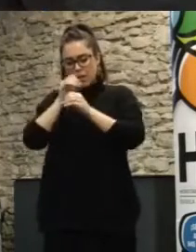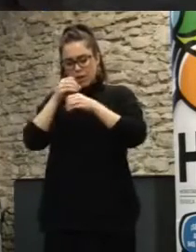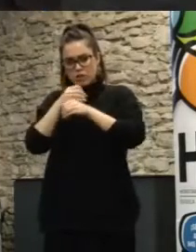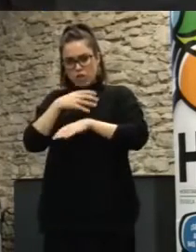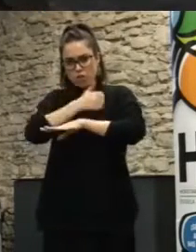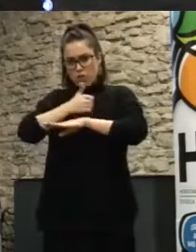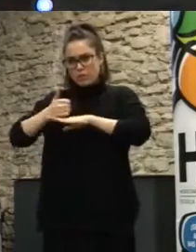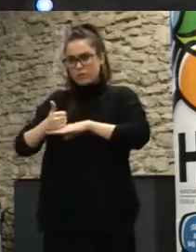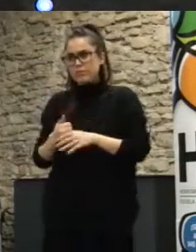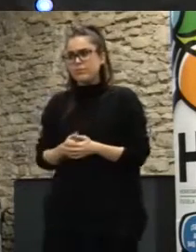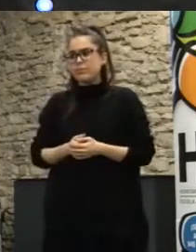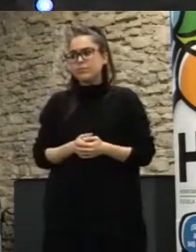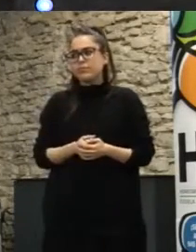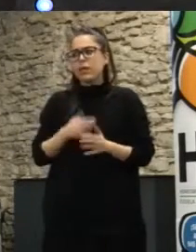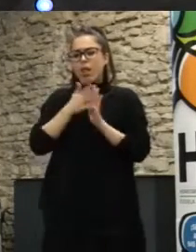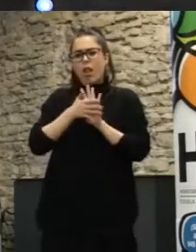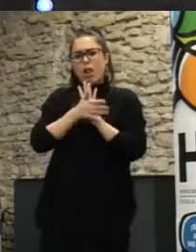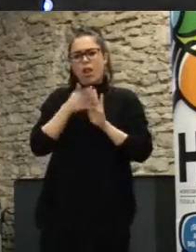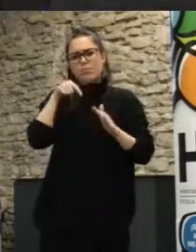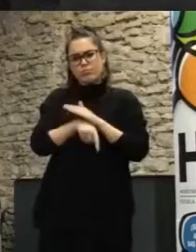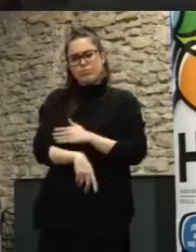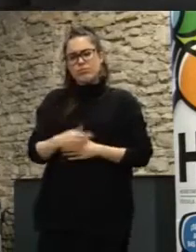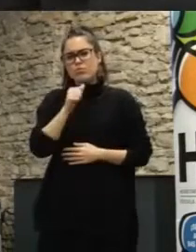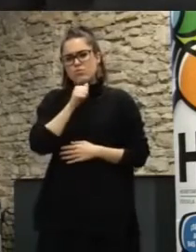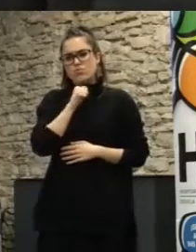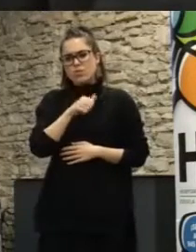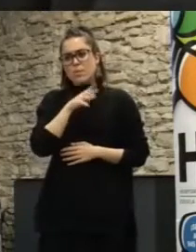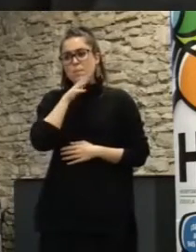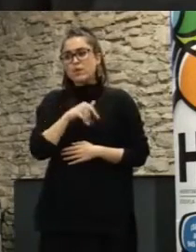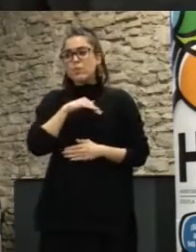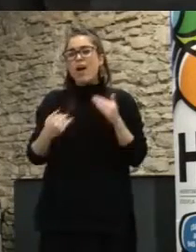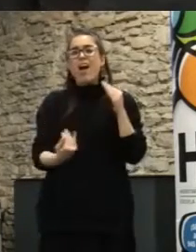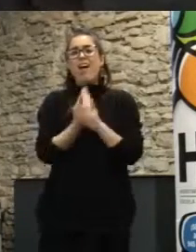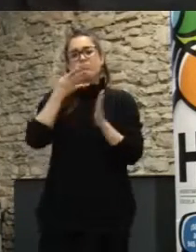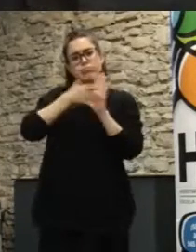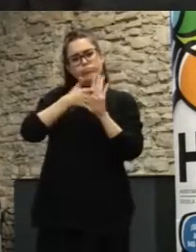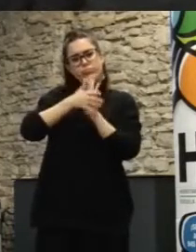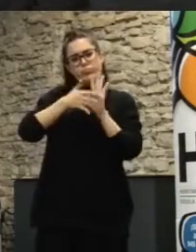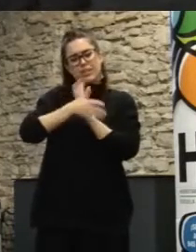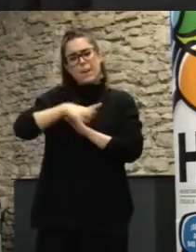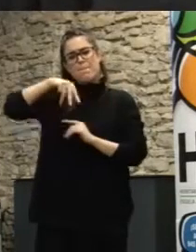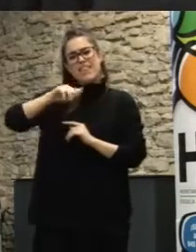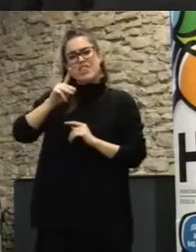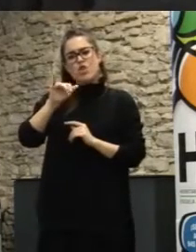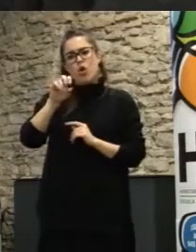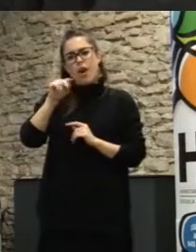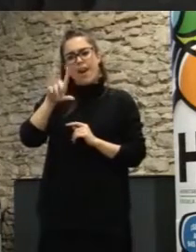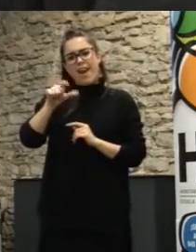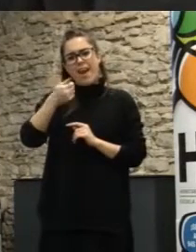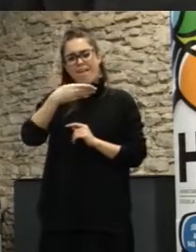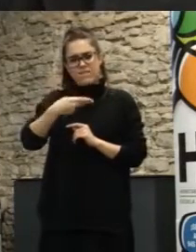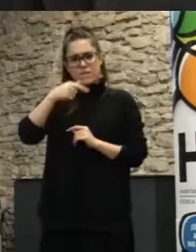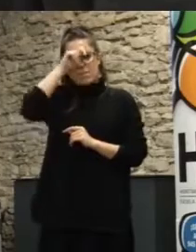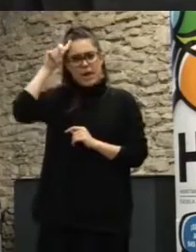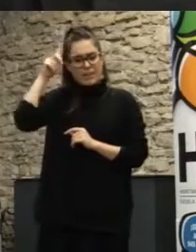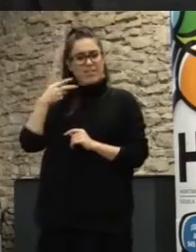voy a ahondar ahora mismo más sobre ello porque ya os ha contado nos han contado sobre Media Lab de Madrid y yo creo que más